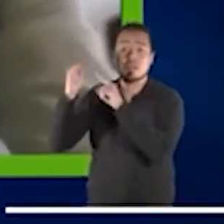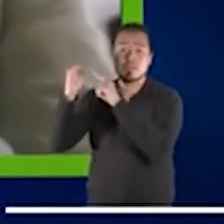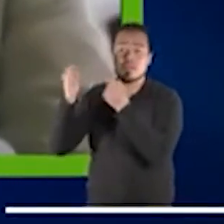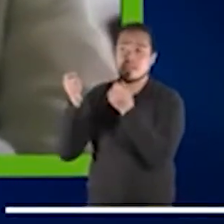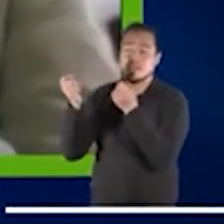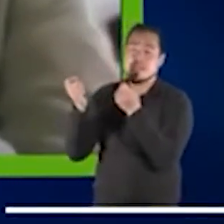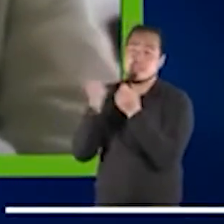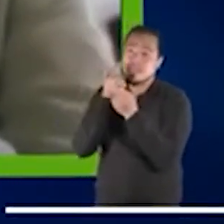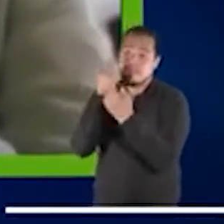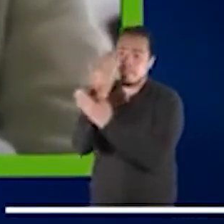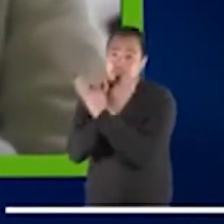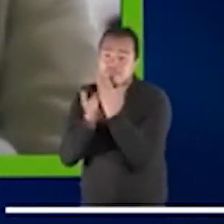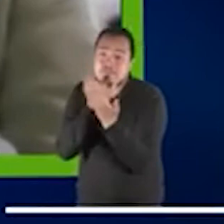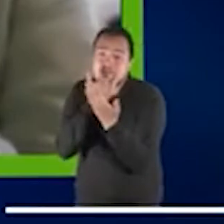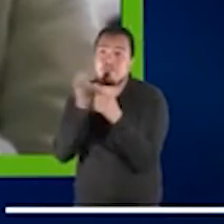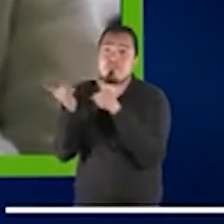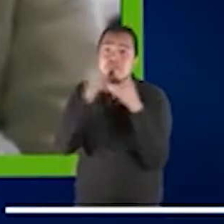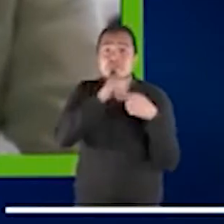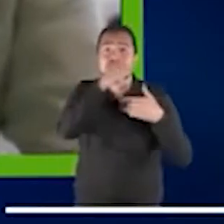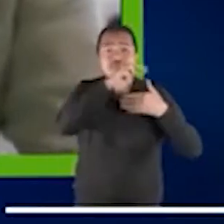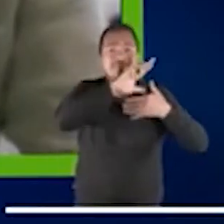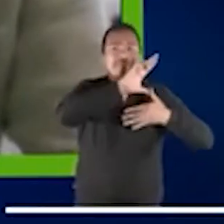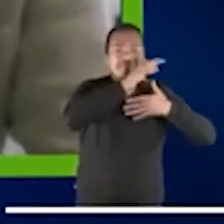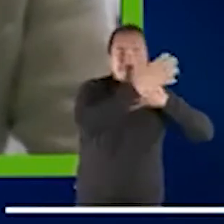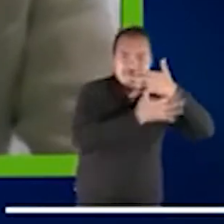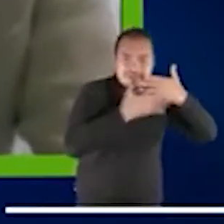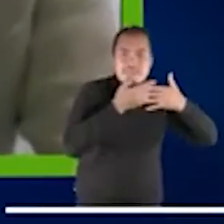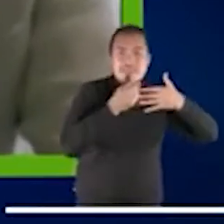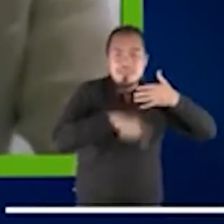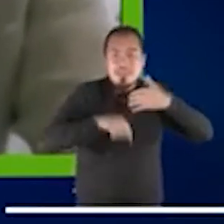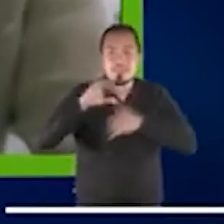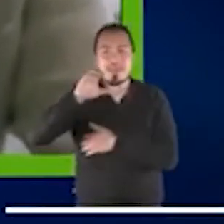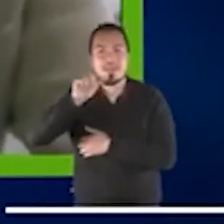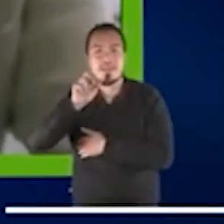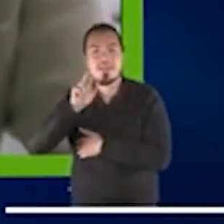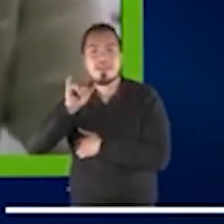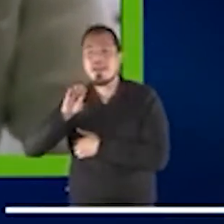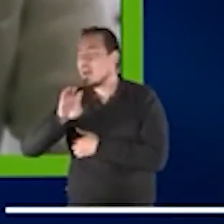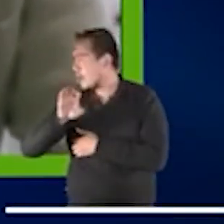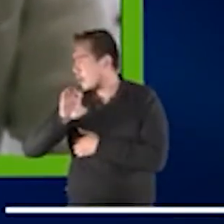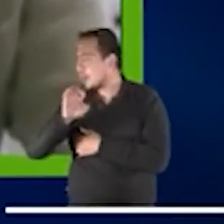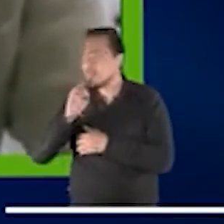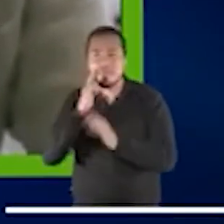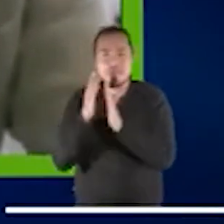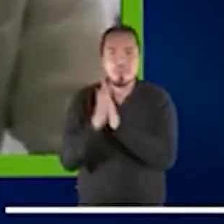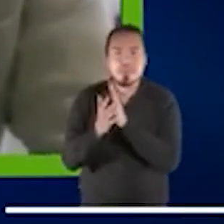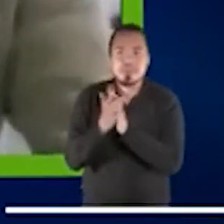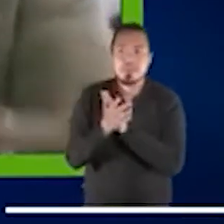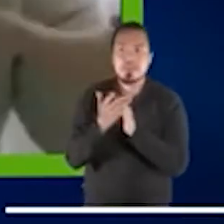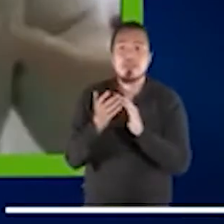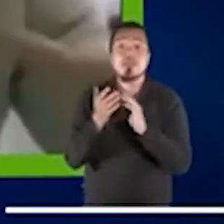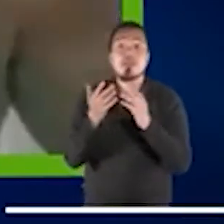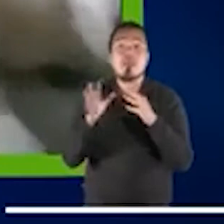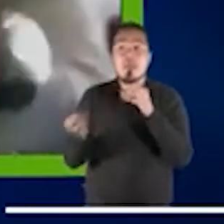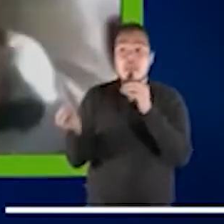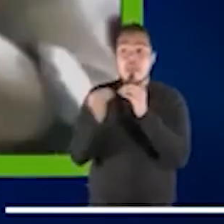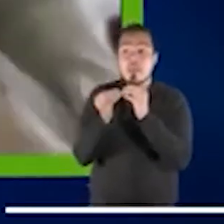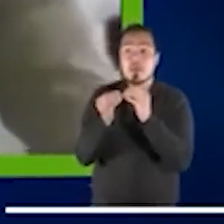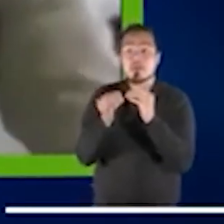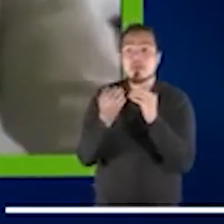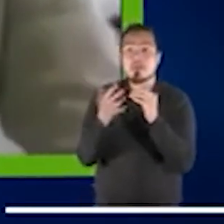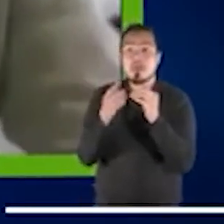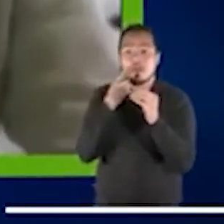ocurre en la región de América Latina y Caribe. Por tanto, creo que es muy importante ese aspecto de evaluar qué ocurrió en lo que